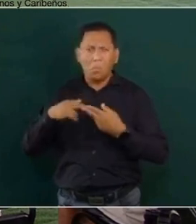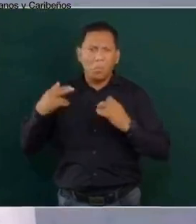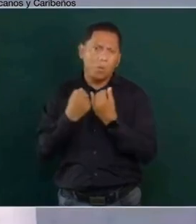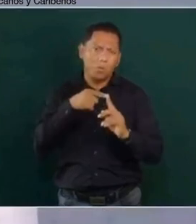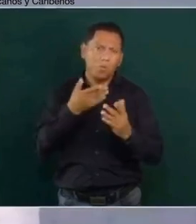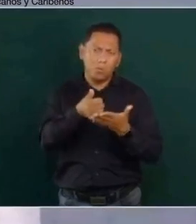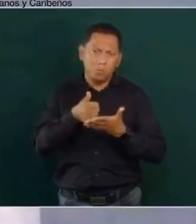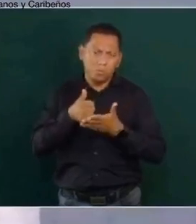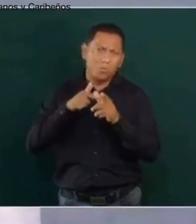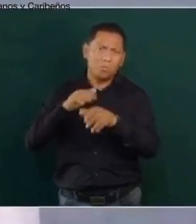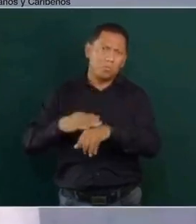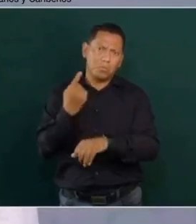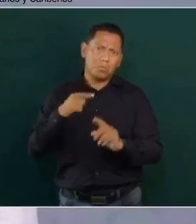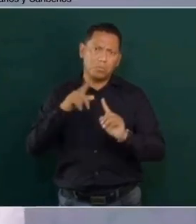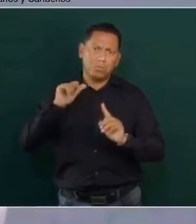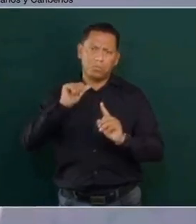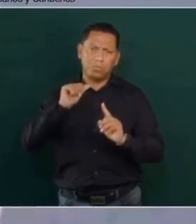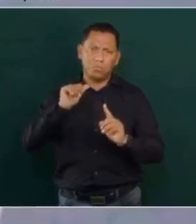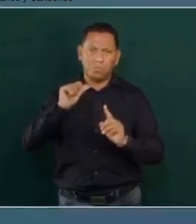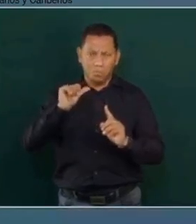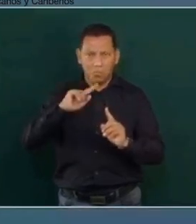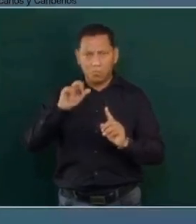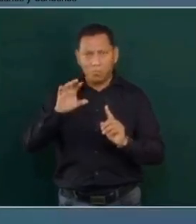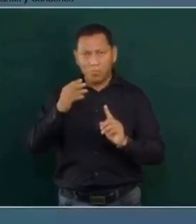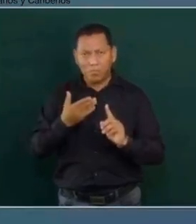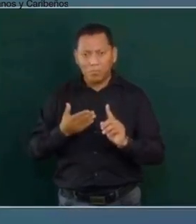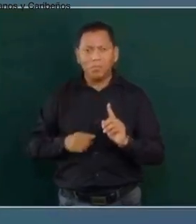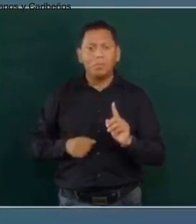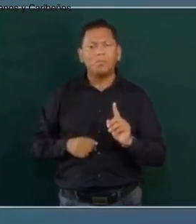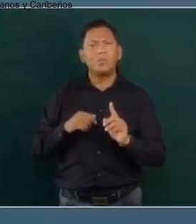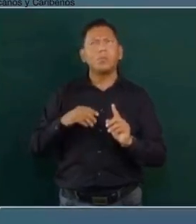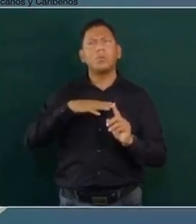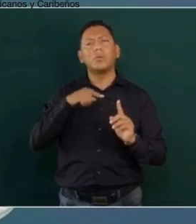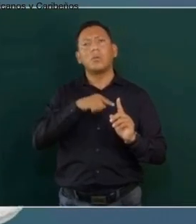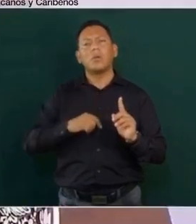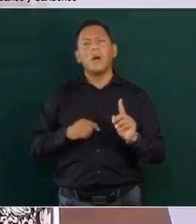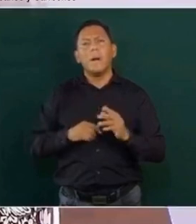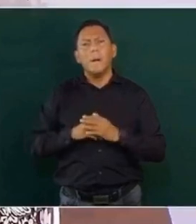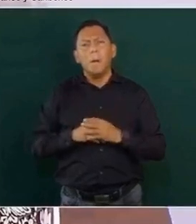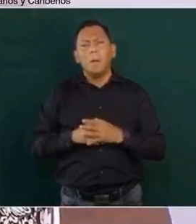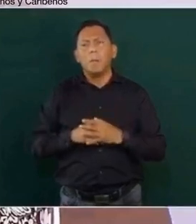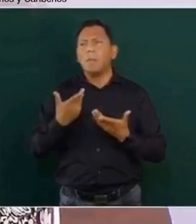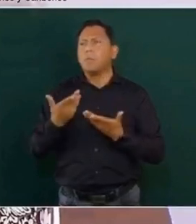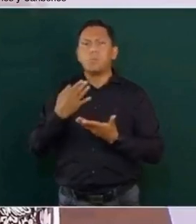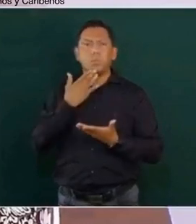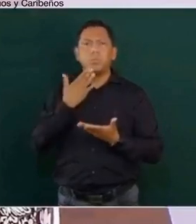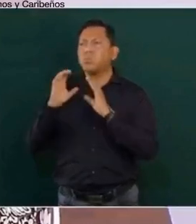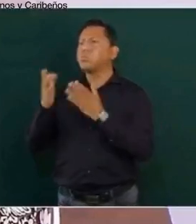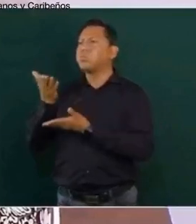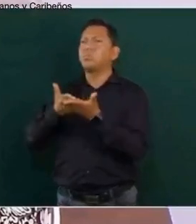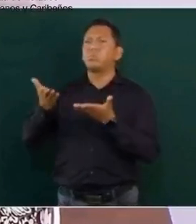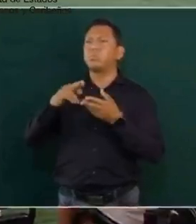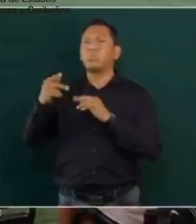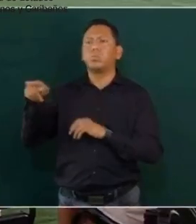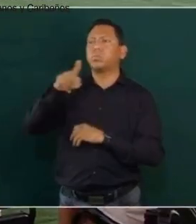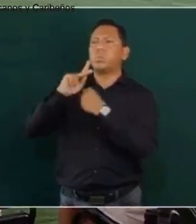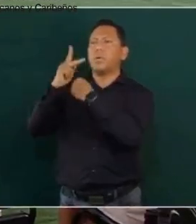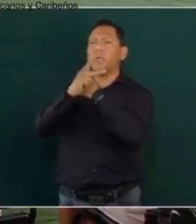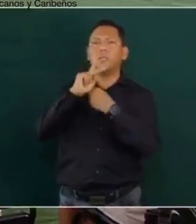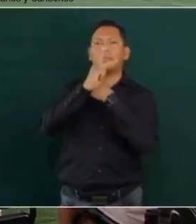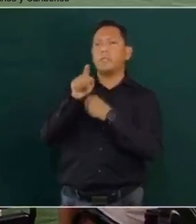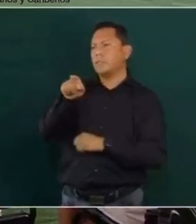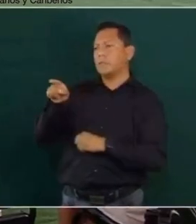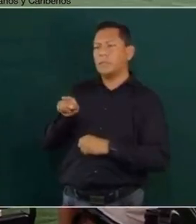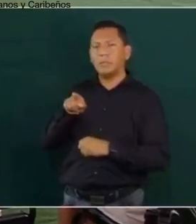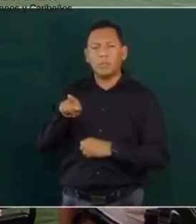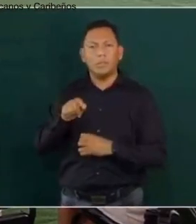porque él lleva toda la relación con países que